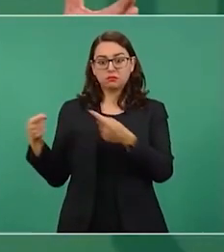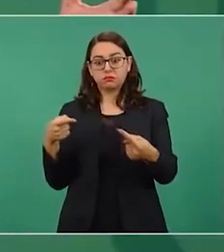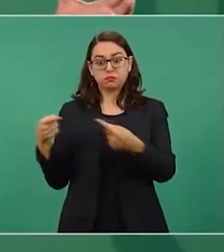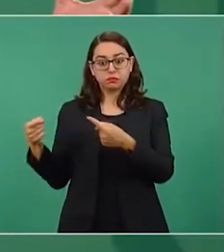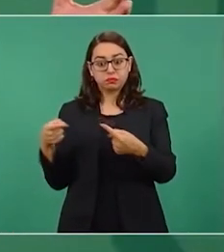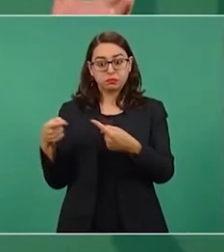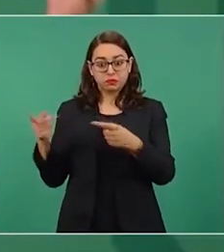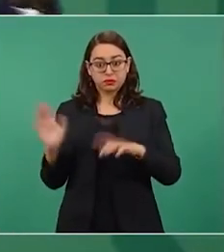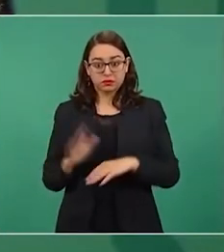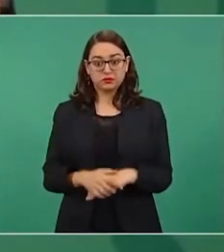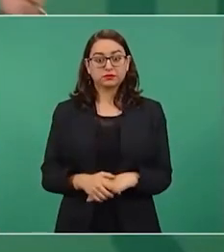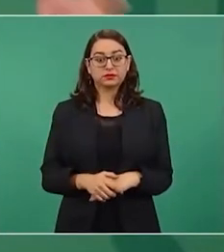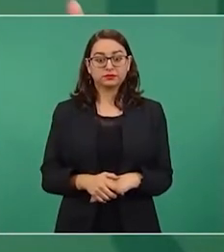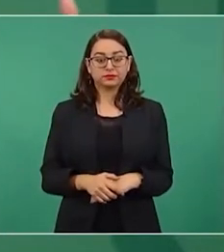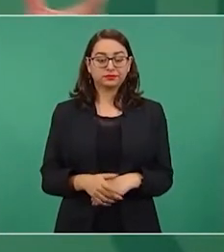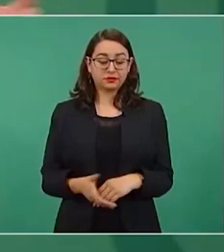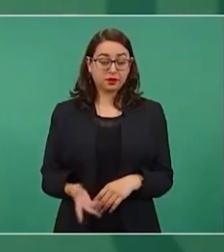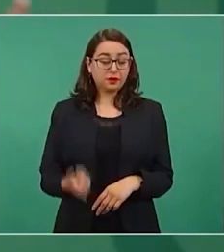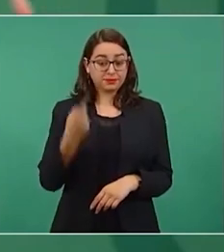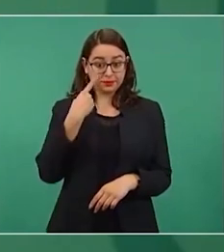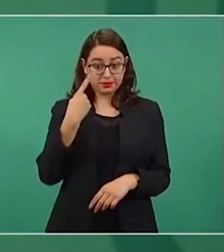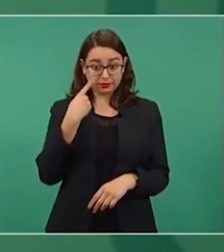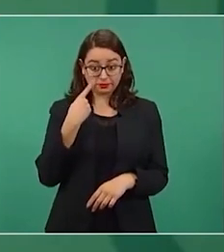hay sindicatos,